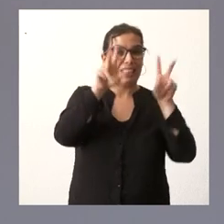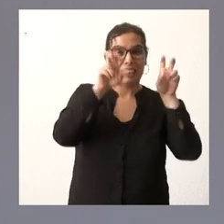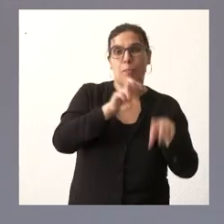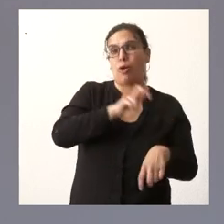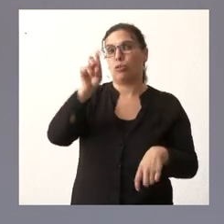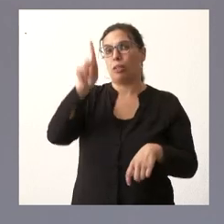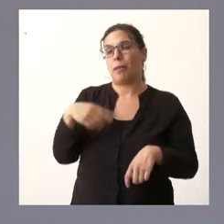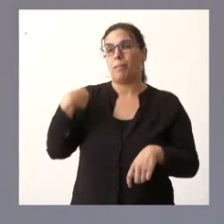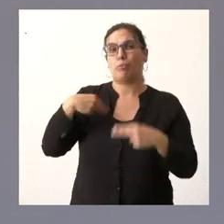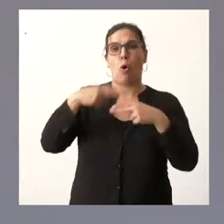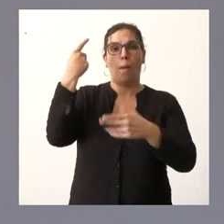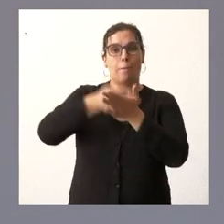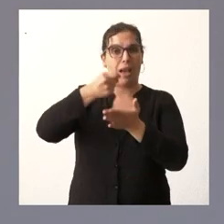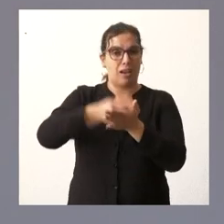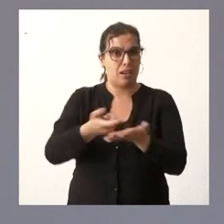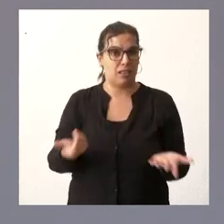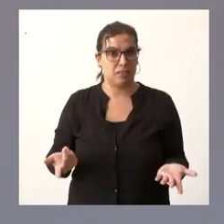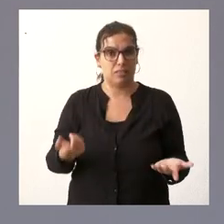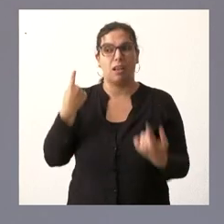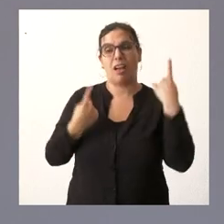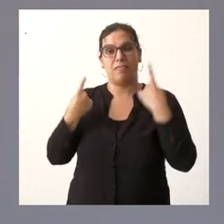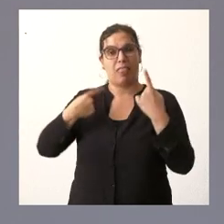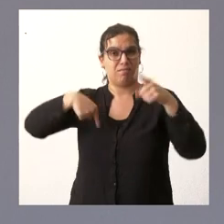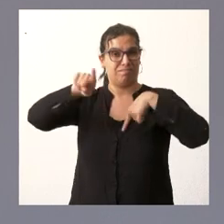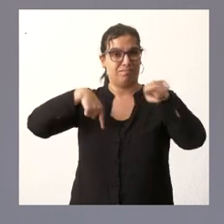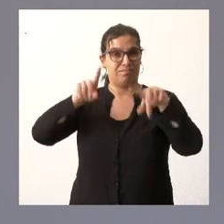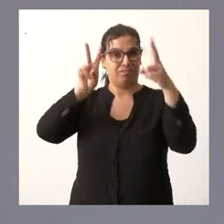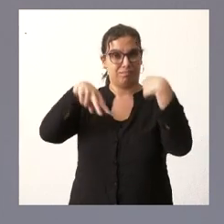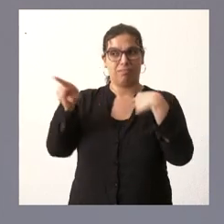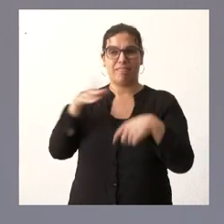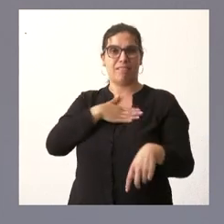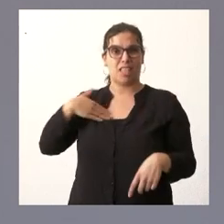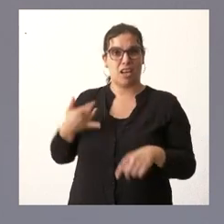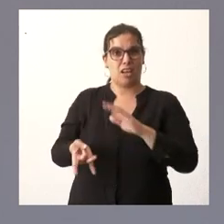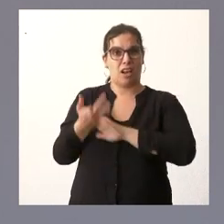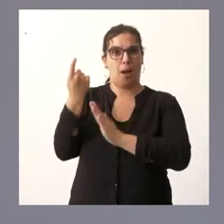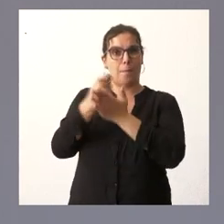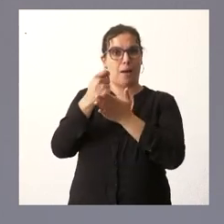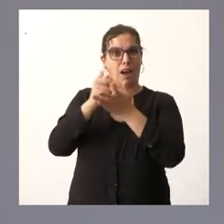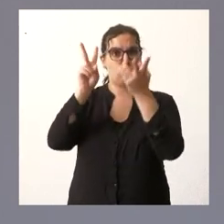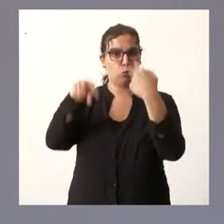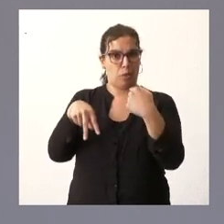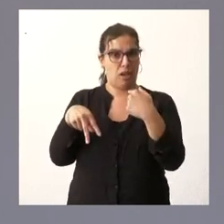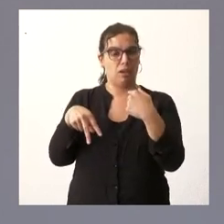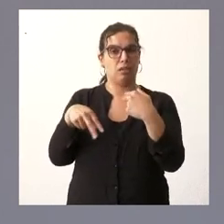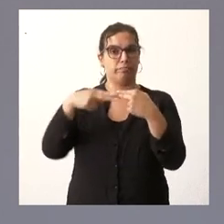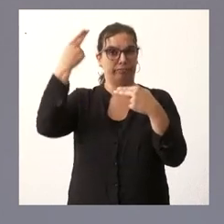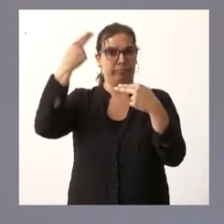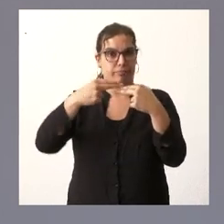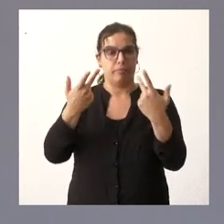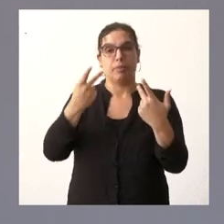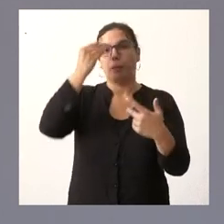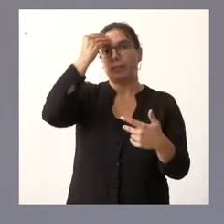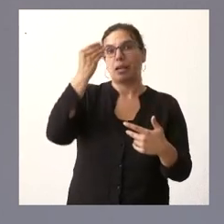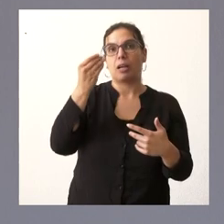peajes que ha planteado alguna vez el gobierno poner en marcha el hecho de que se plantee siempre de que aquello que